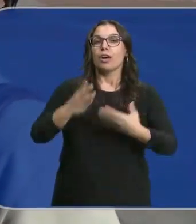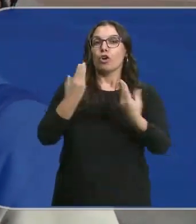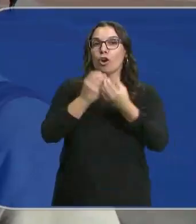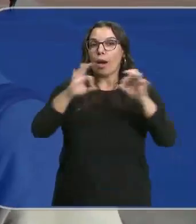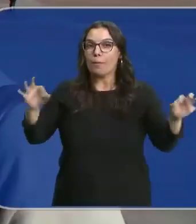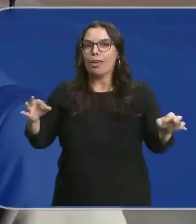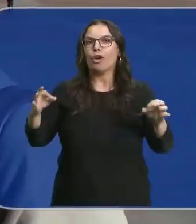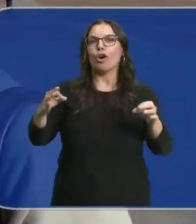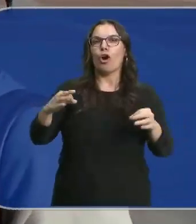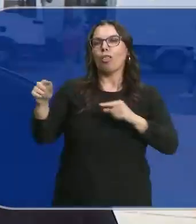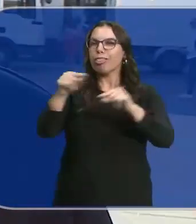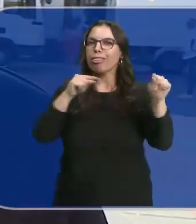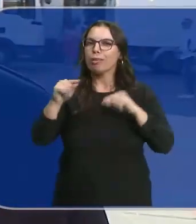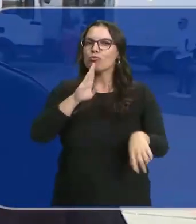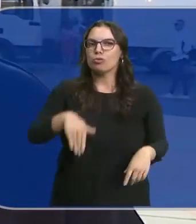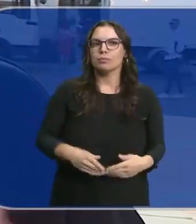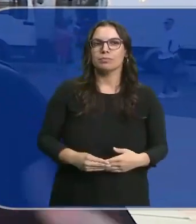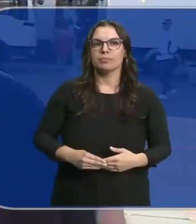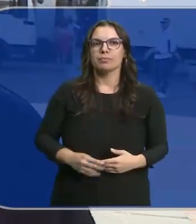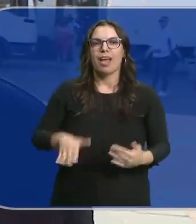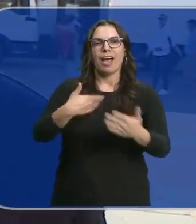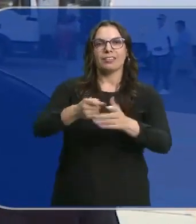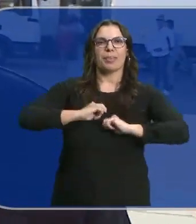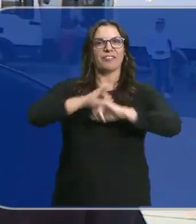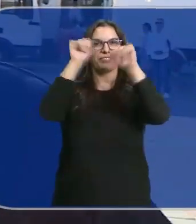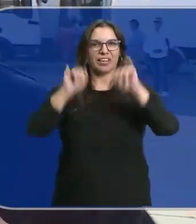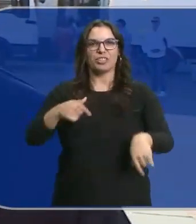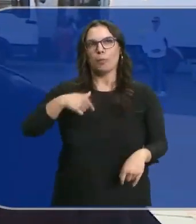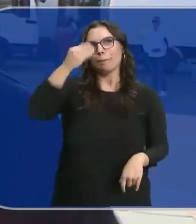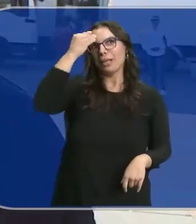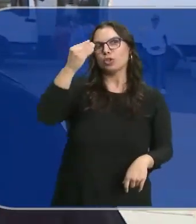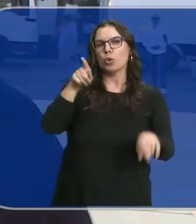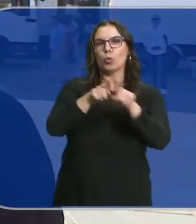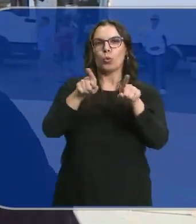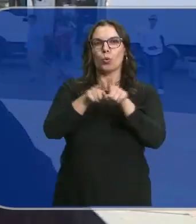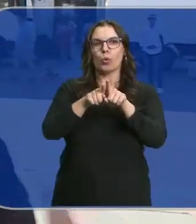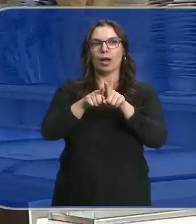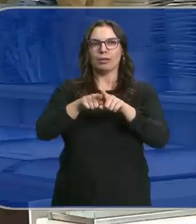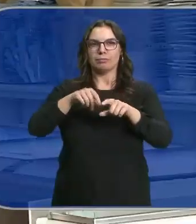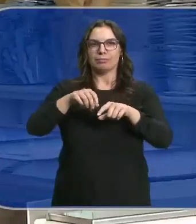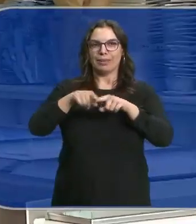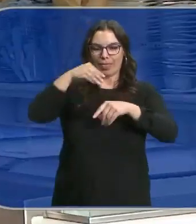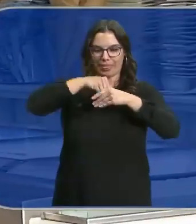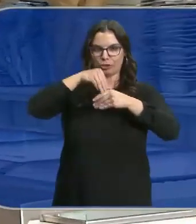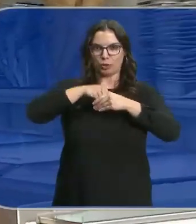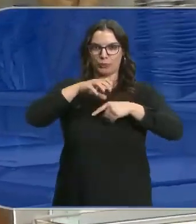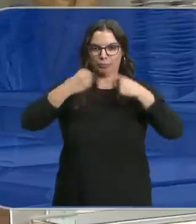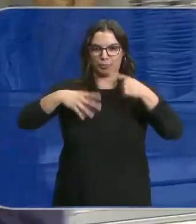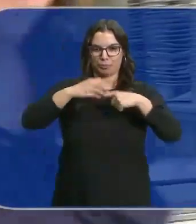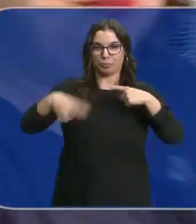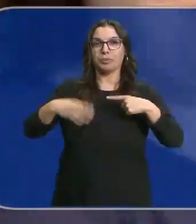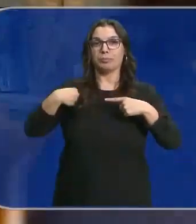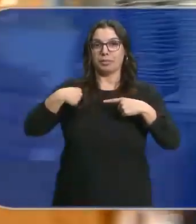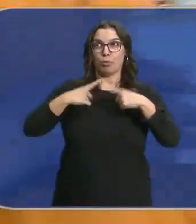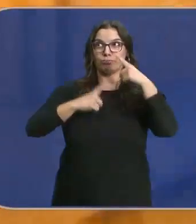los amigos y tener una buena tertulia. Te hace hasta estar más feliz. Te creo que genera cosas químicas. De hecho, mandamos mensajes